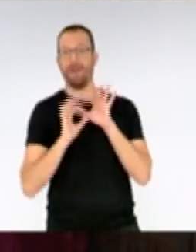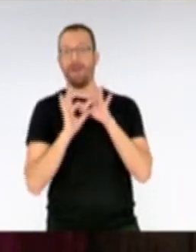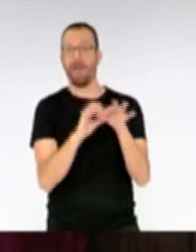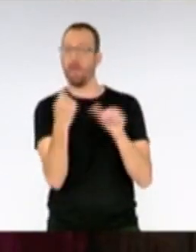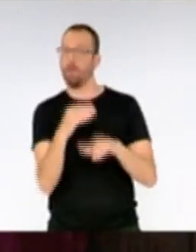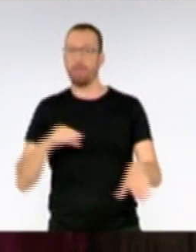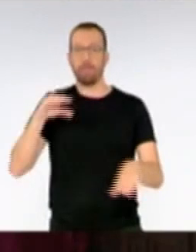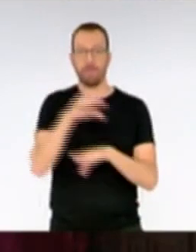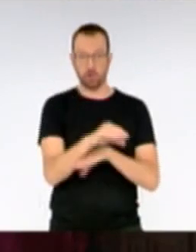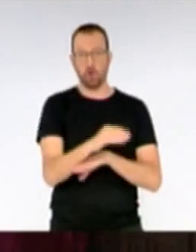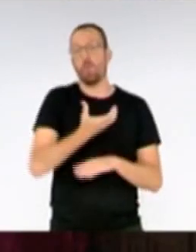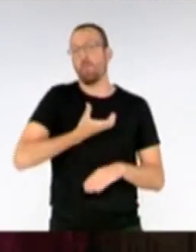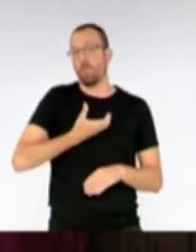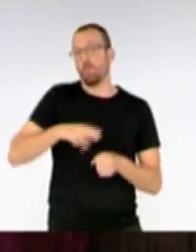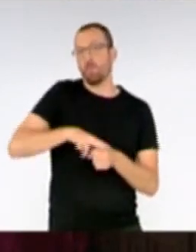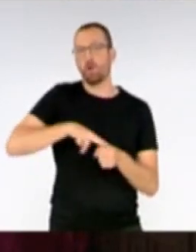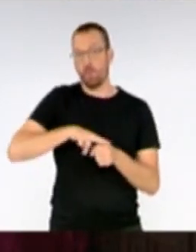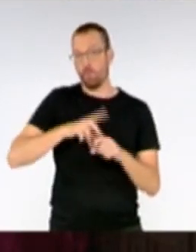inversiones dentro del propio municipio,